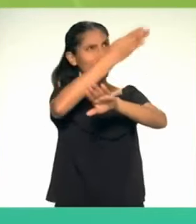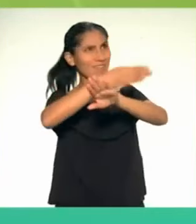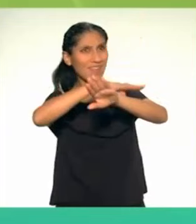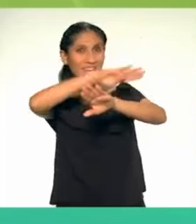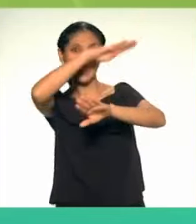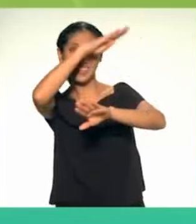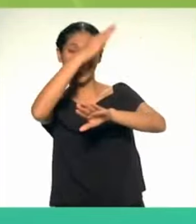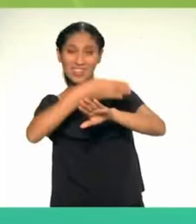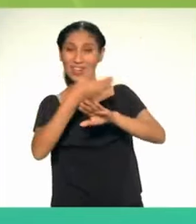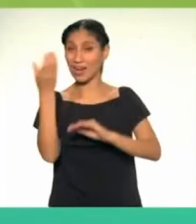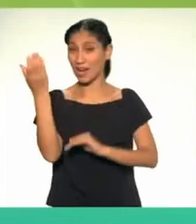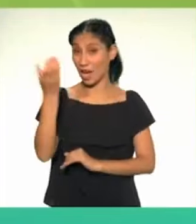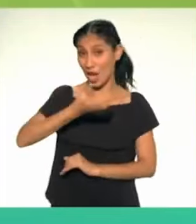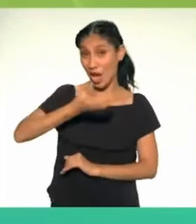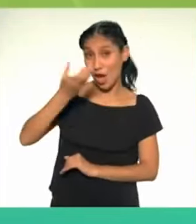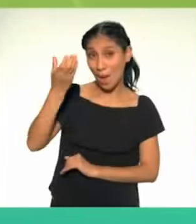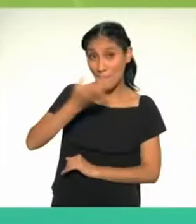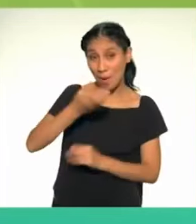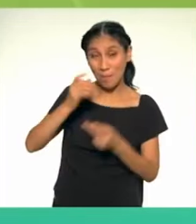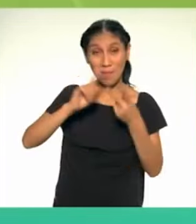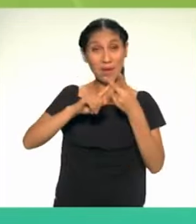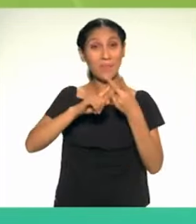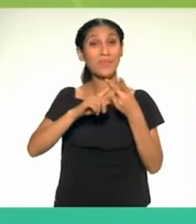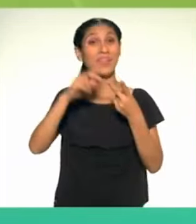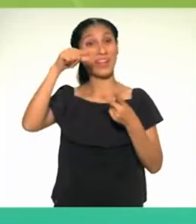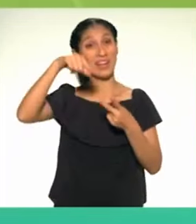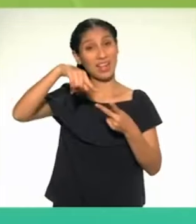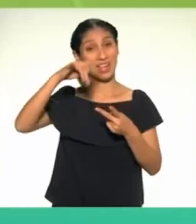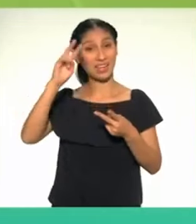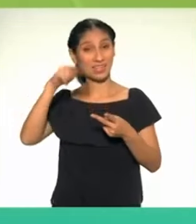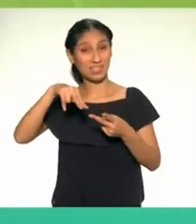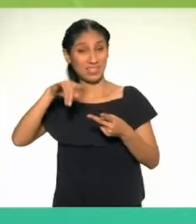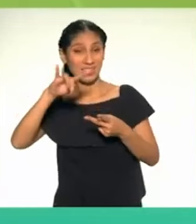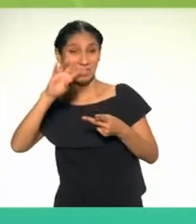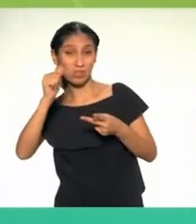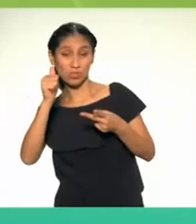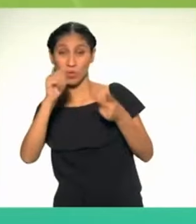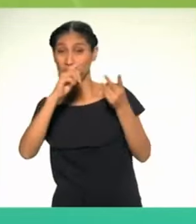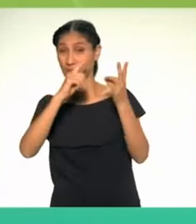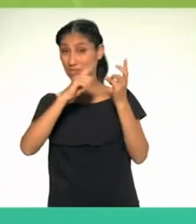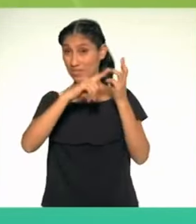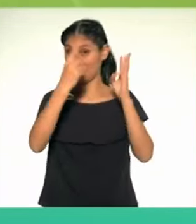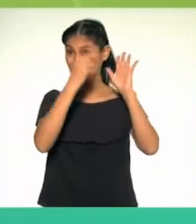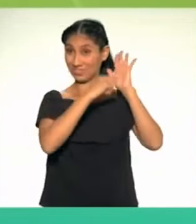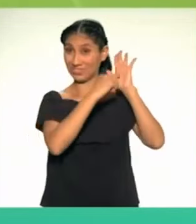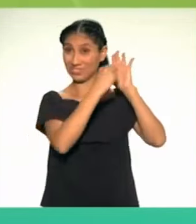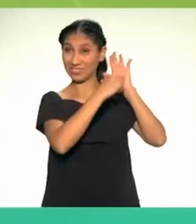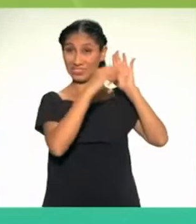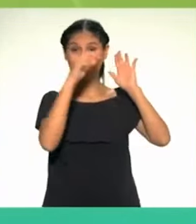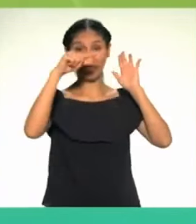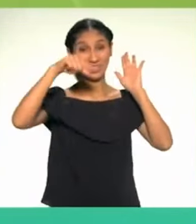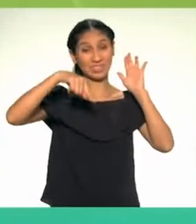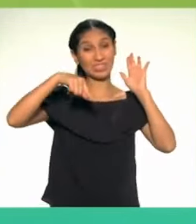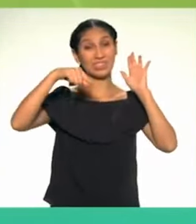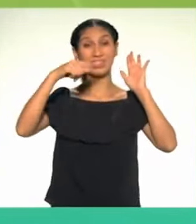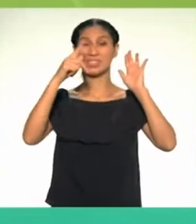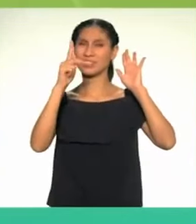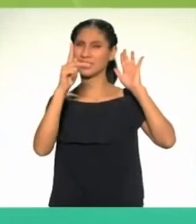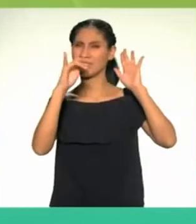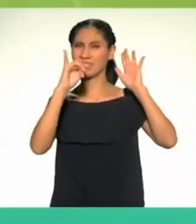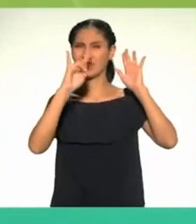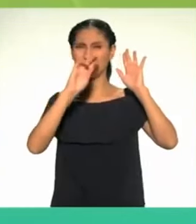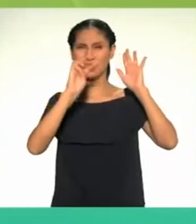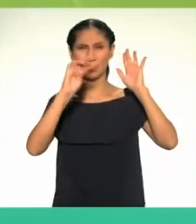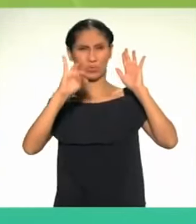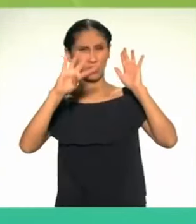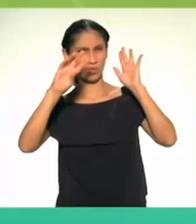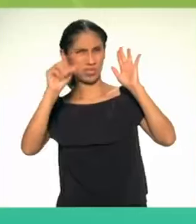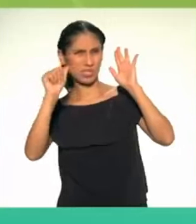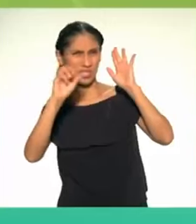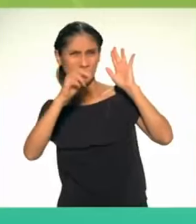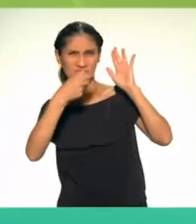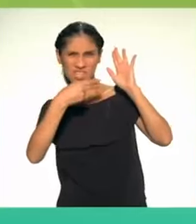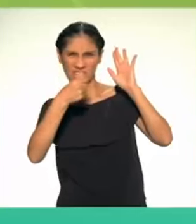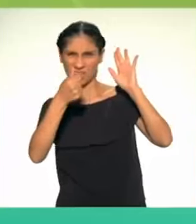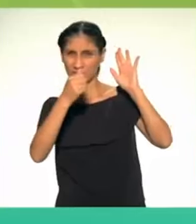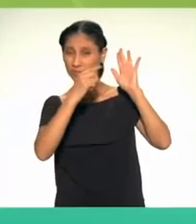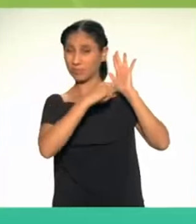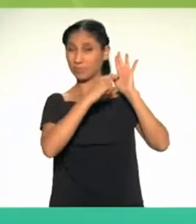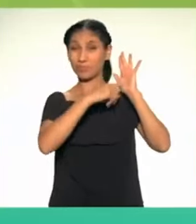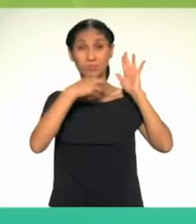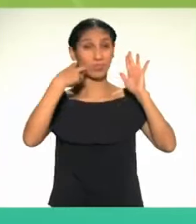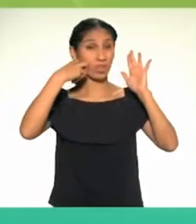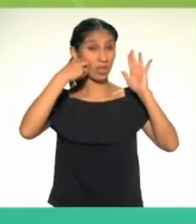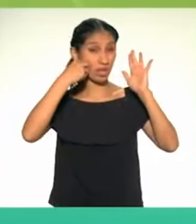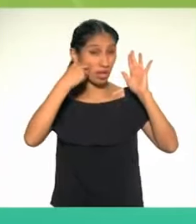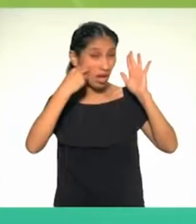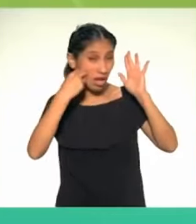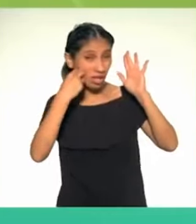nativa, la quinoa, la kiwicha, la cañigua, el tarwi, las menestras, carne de vacuno,